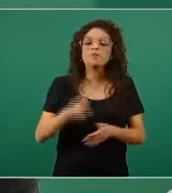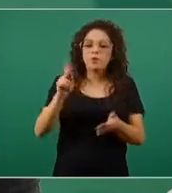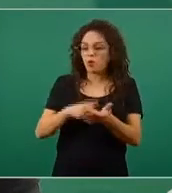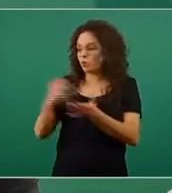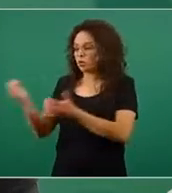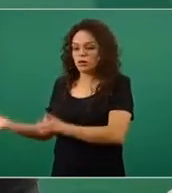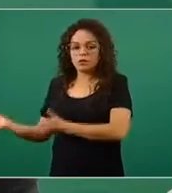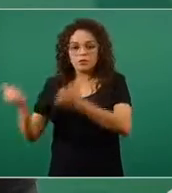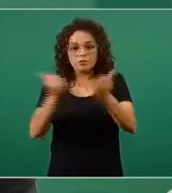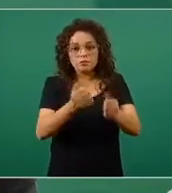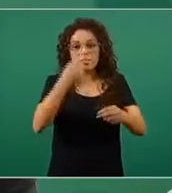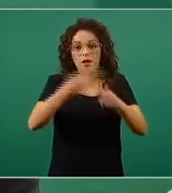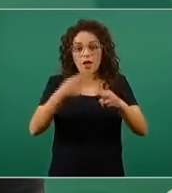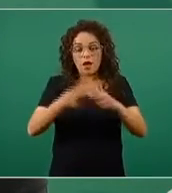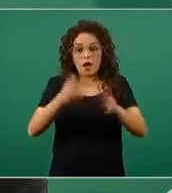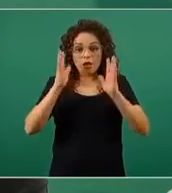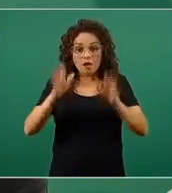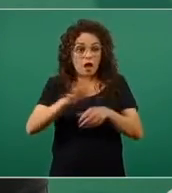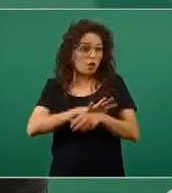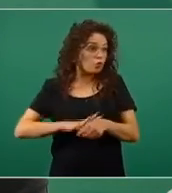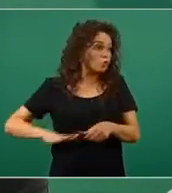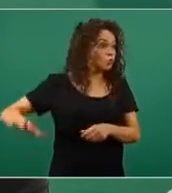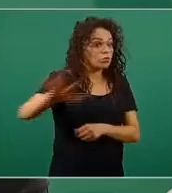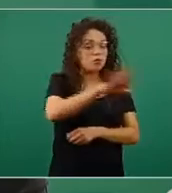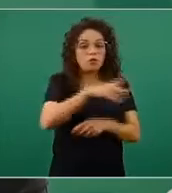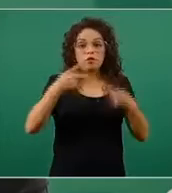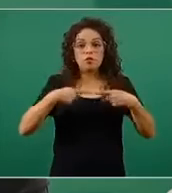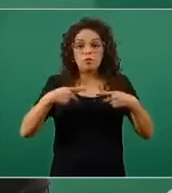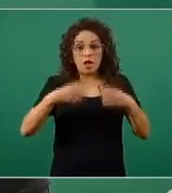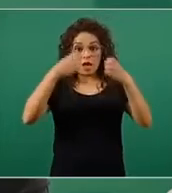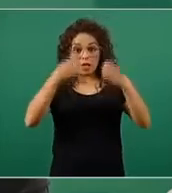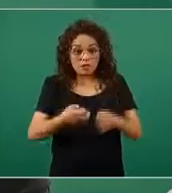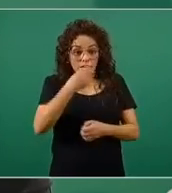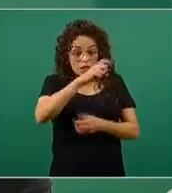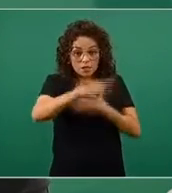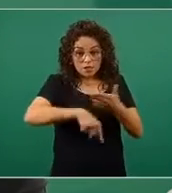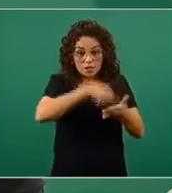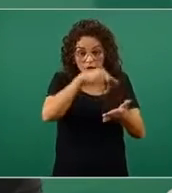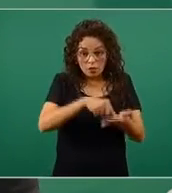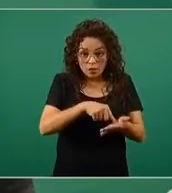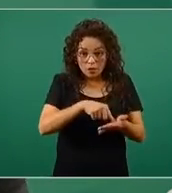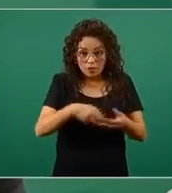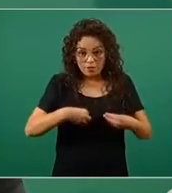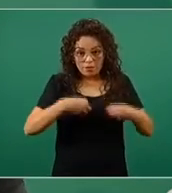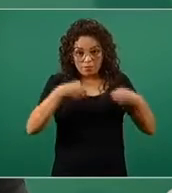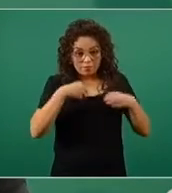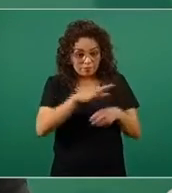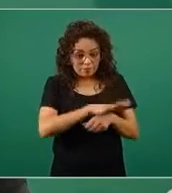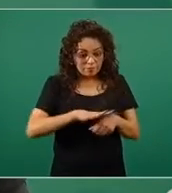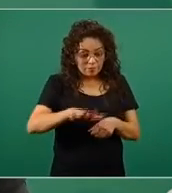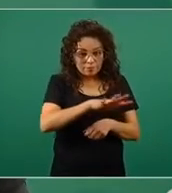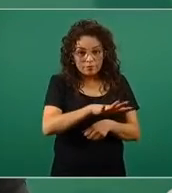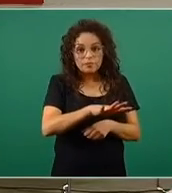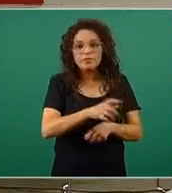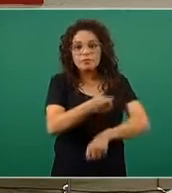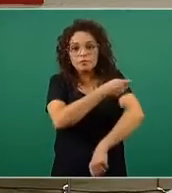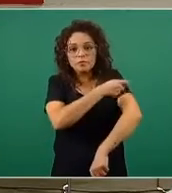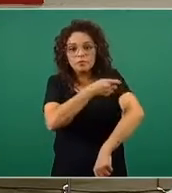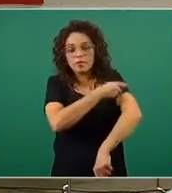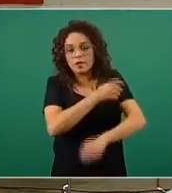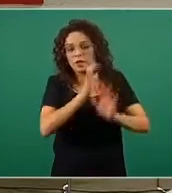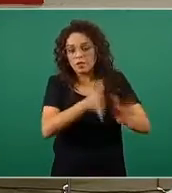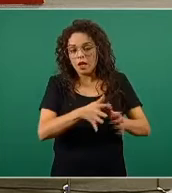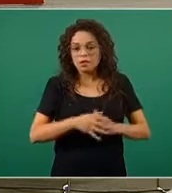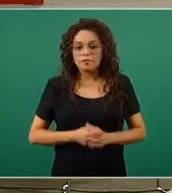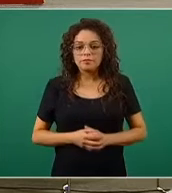cubrir la población que tienen en su ámbito de competencia,